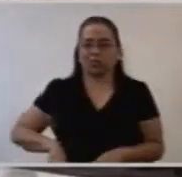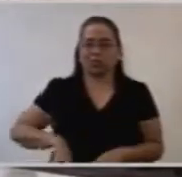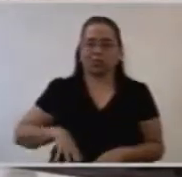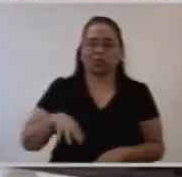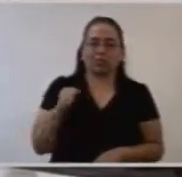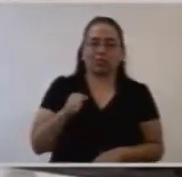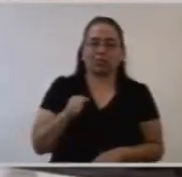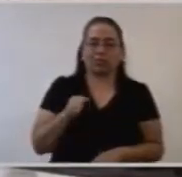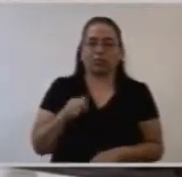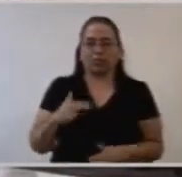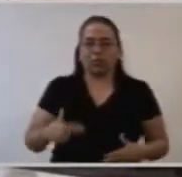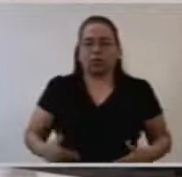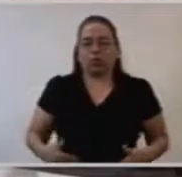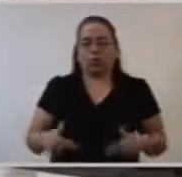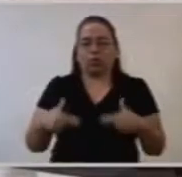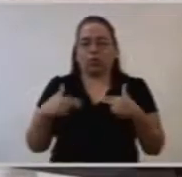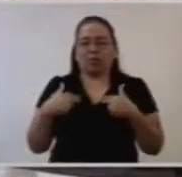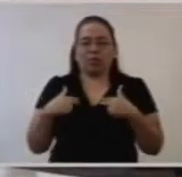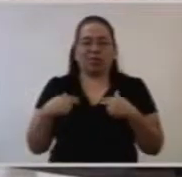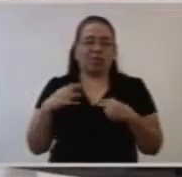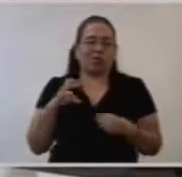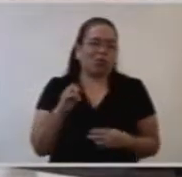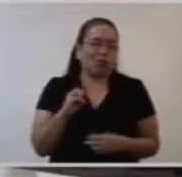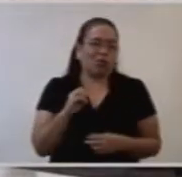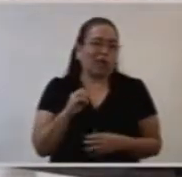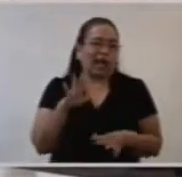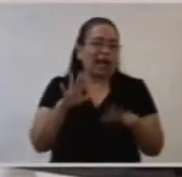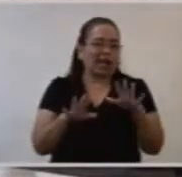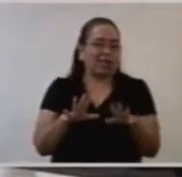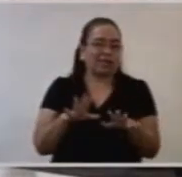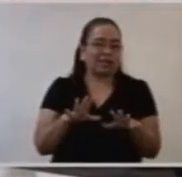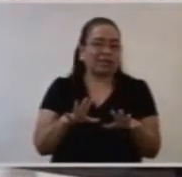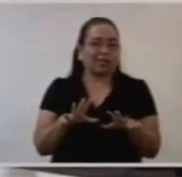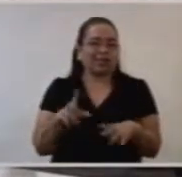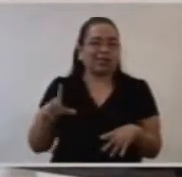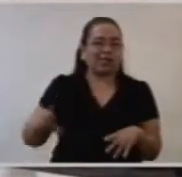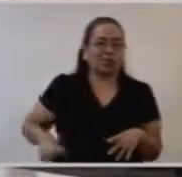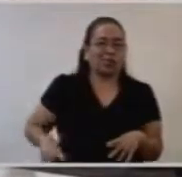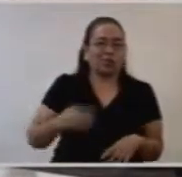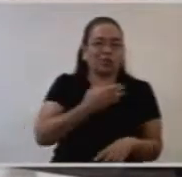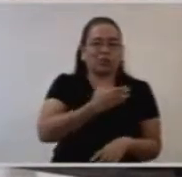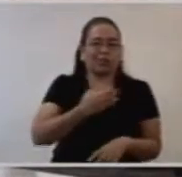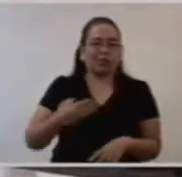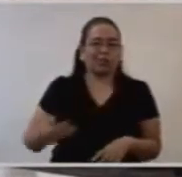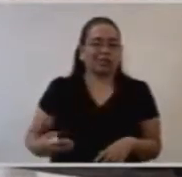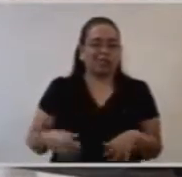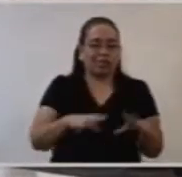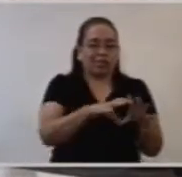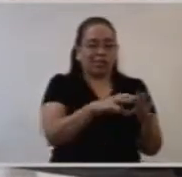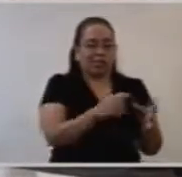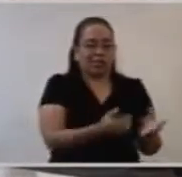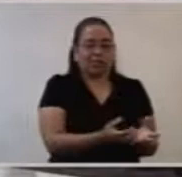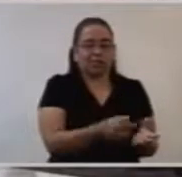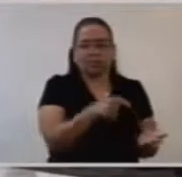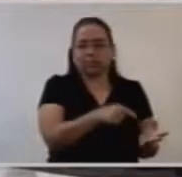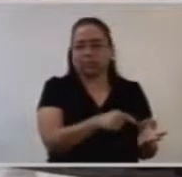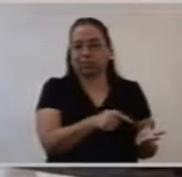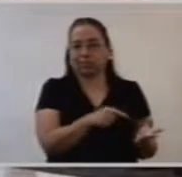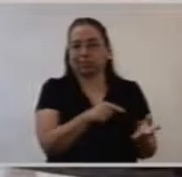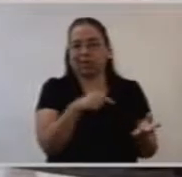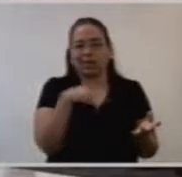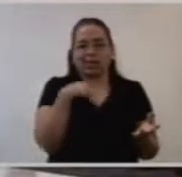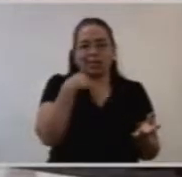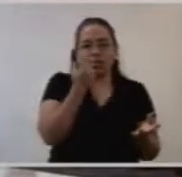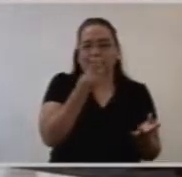en los conflictos políticos, en la búsqueda de saber qué es lo que más conviene